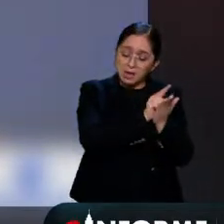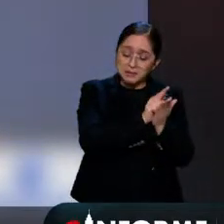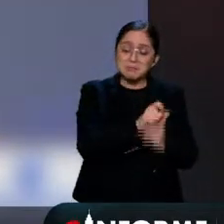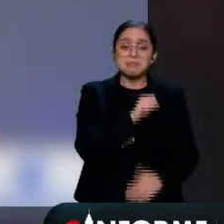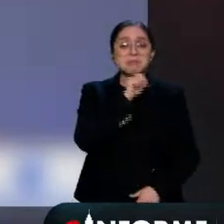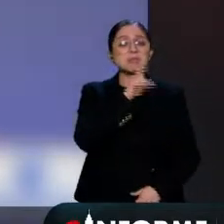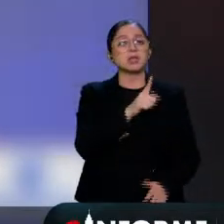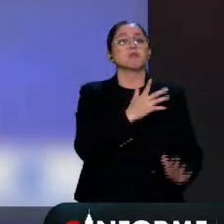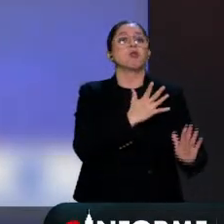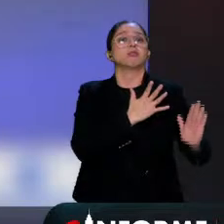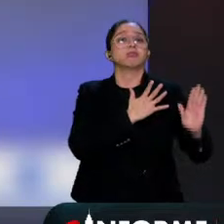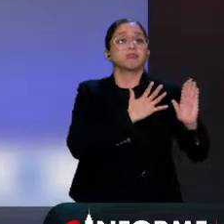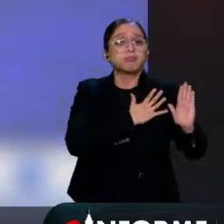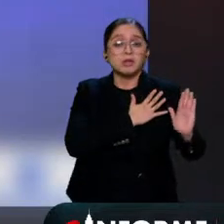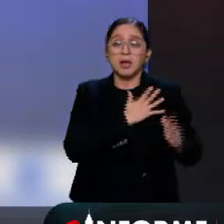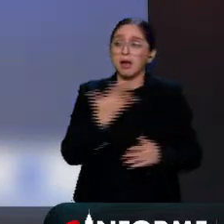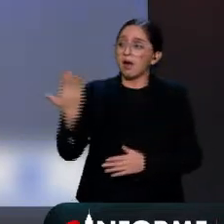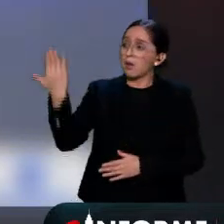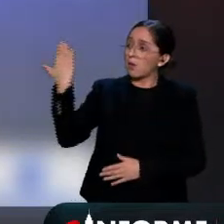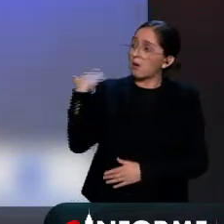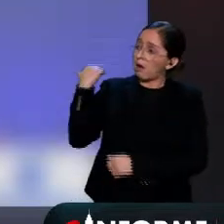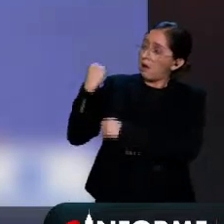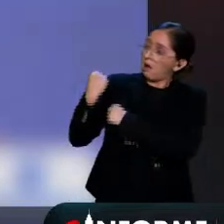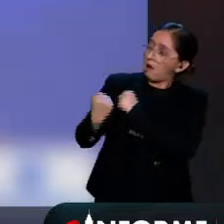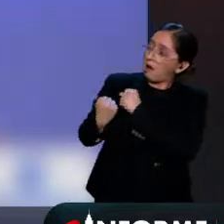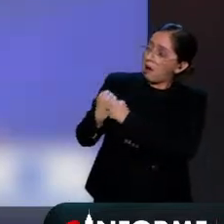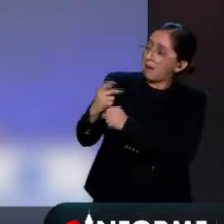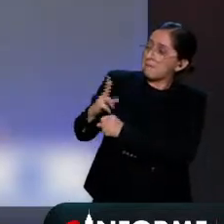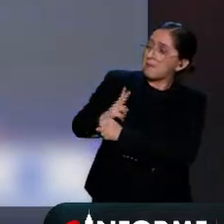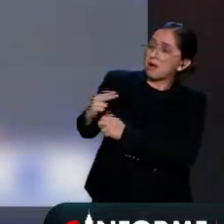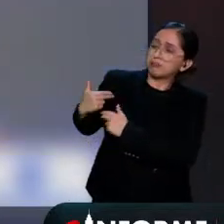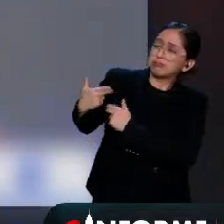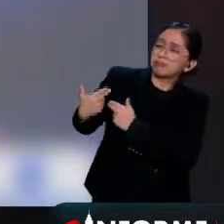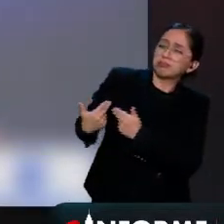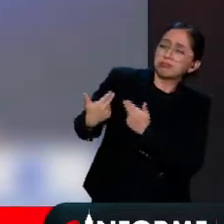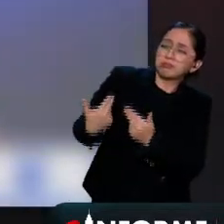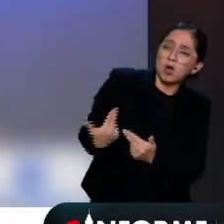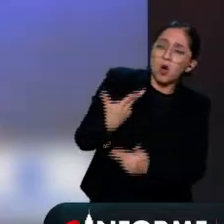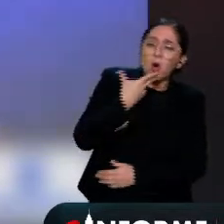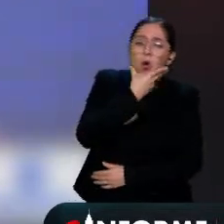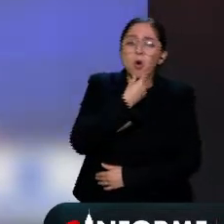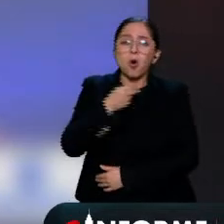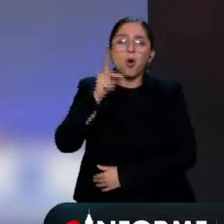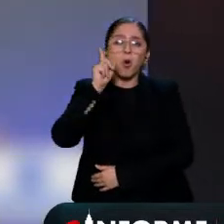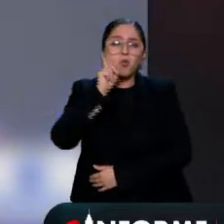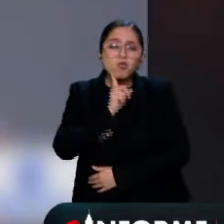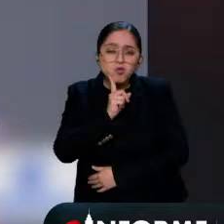y ancestras hasta que la dignidad se haga costumbre.